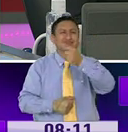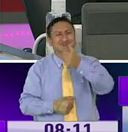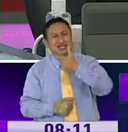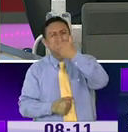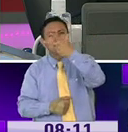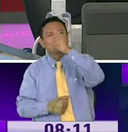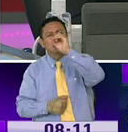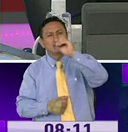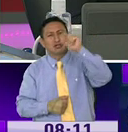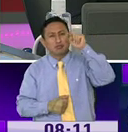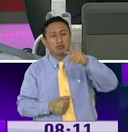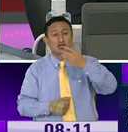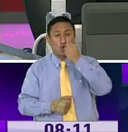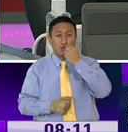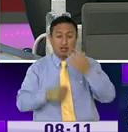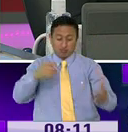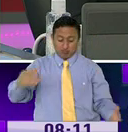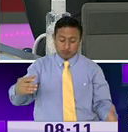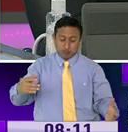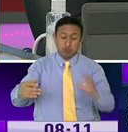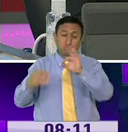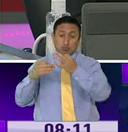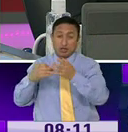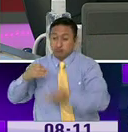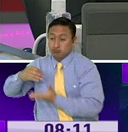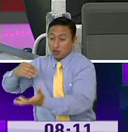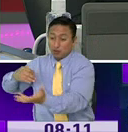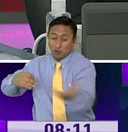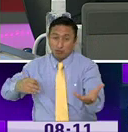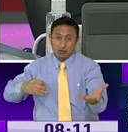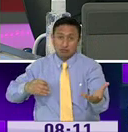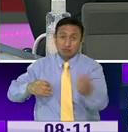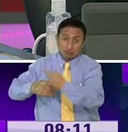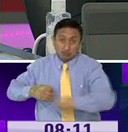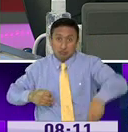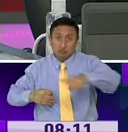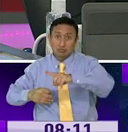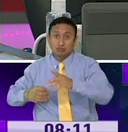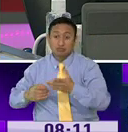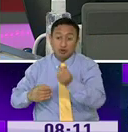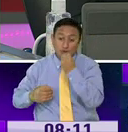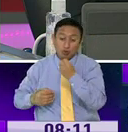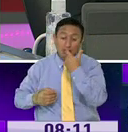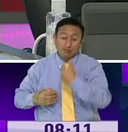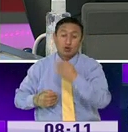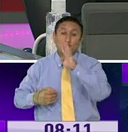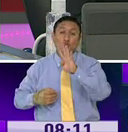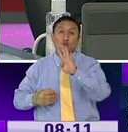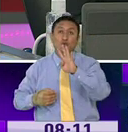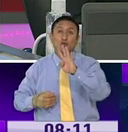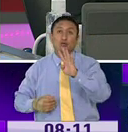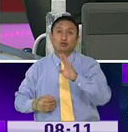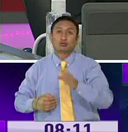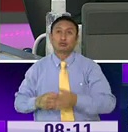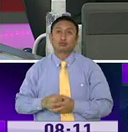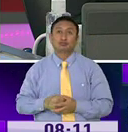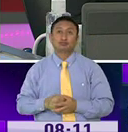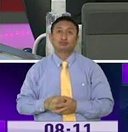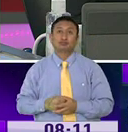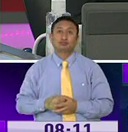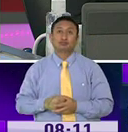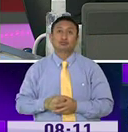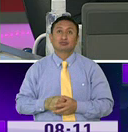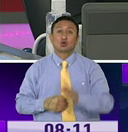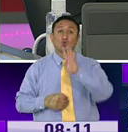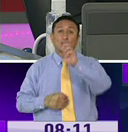canastas de alimentos a familias que lo necesitan para que estas canastas de alimentos para 15 días para